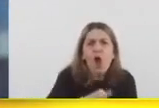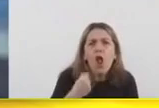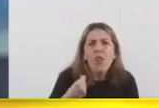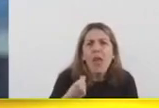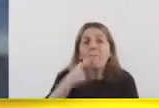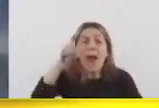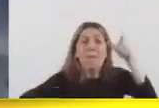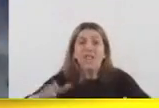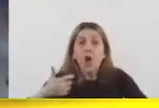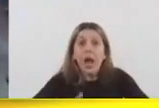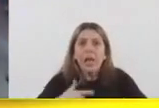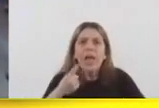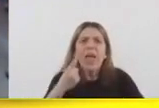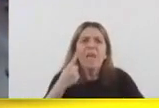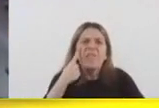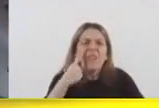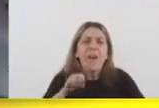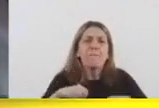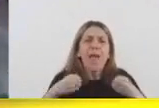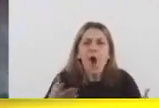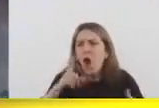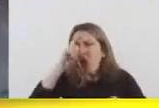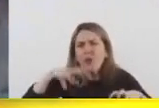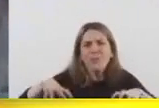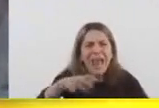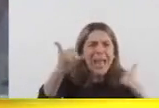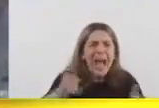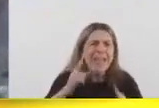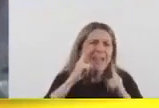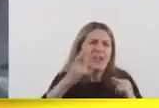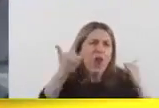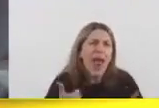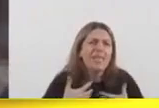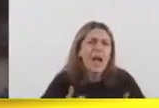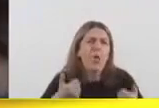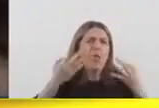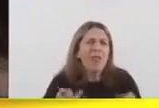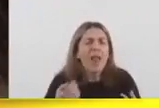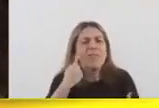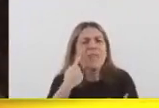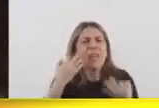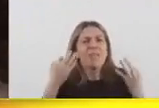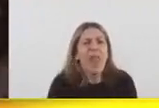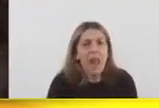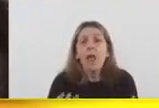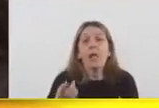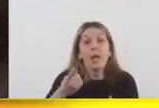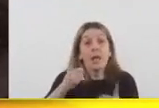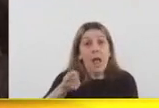Argentina viva mejor, con más salud y viva más tiempo y viva bien. Y que nuestros jubilados